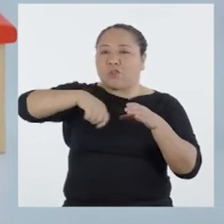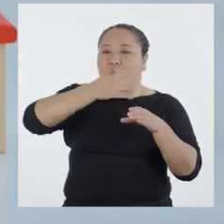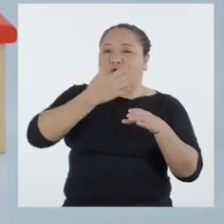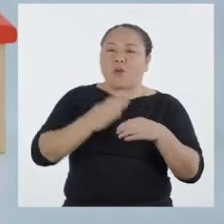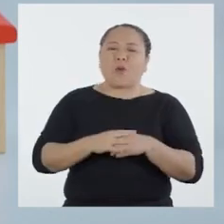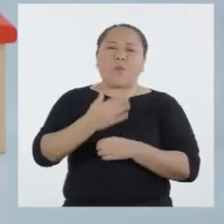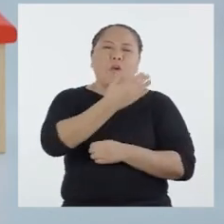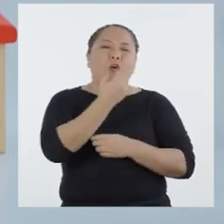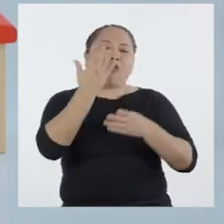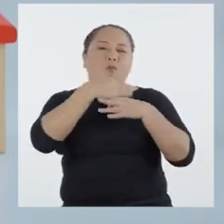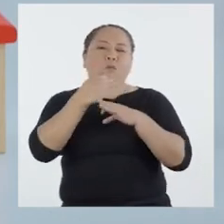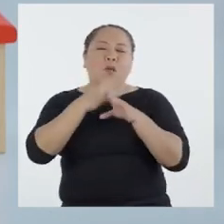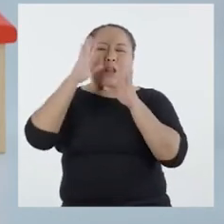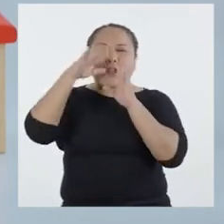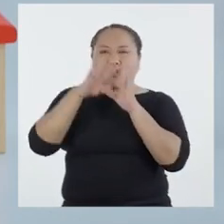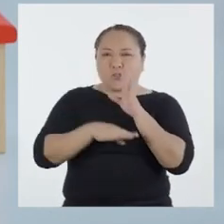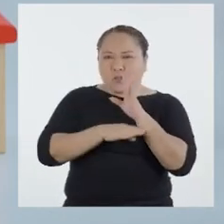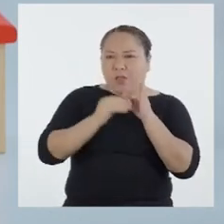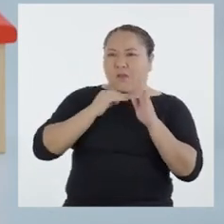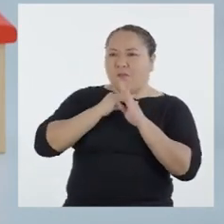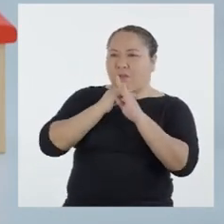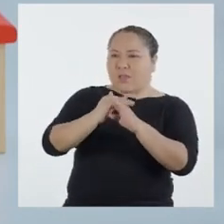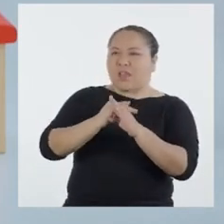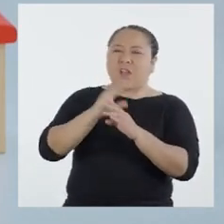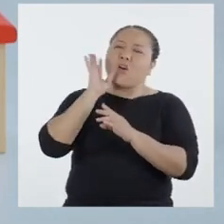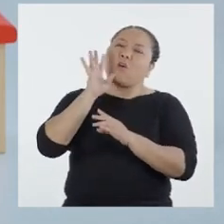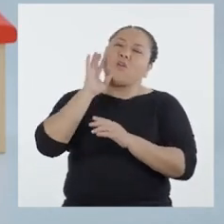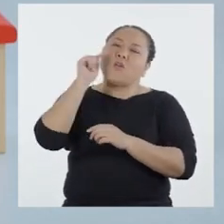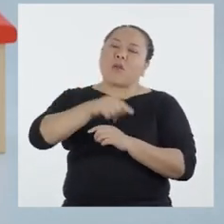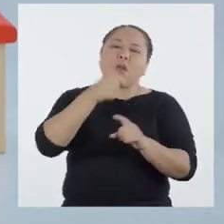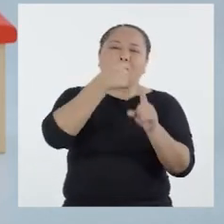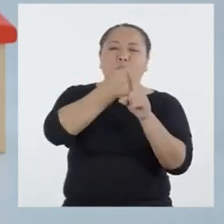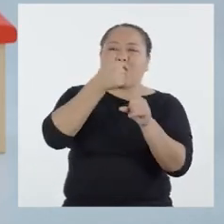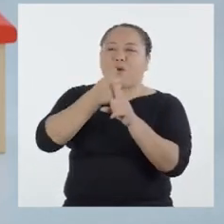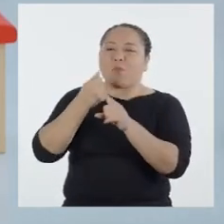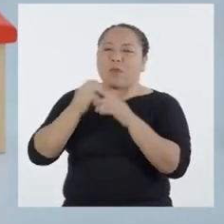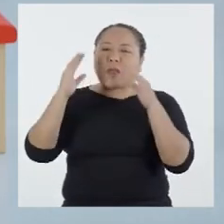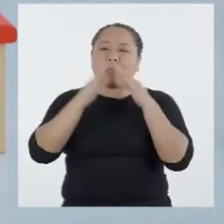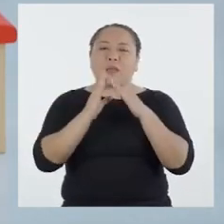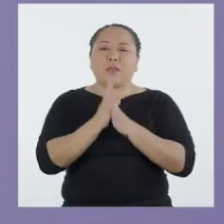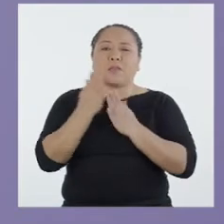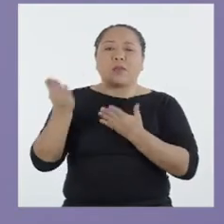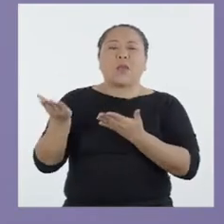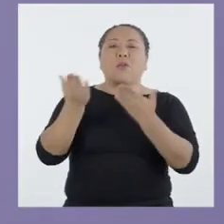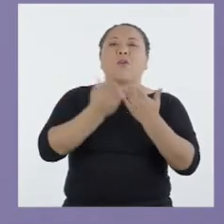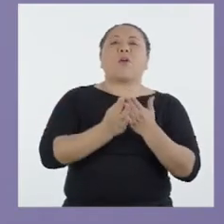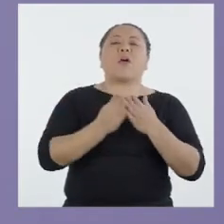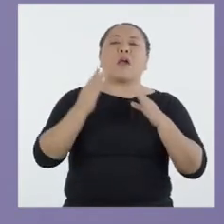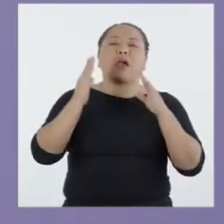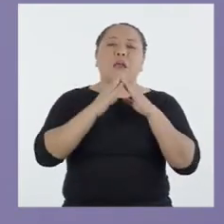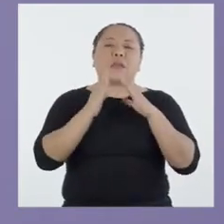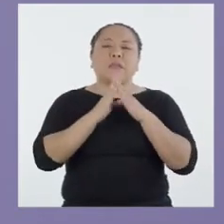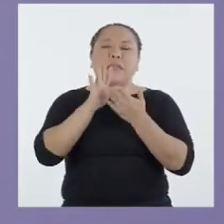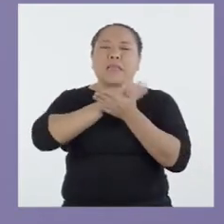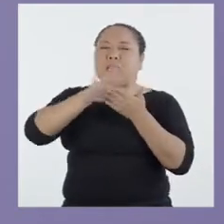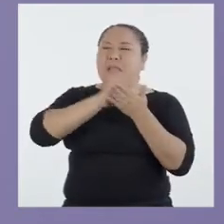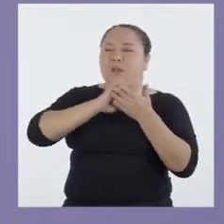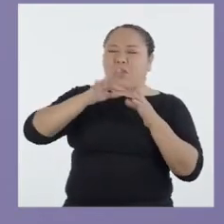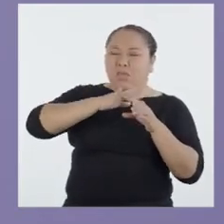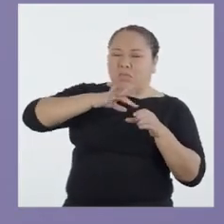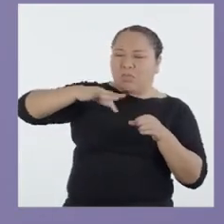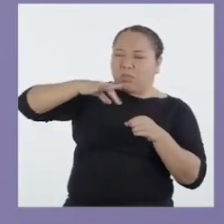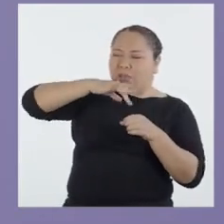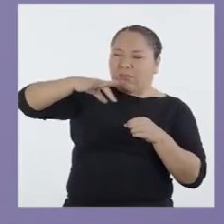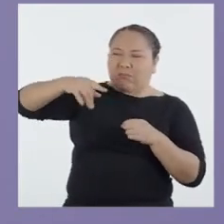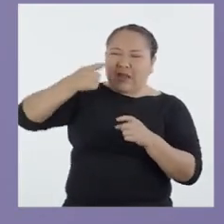es la mejor opción para reducir y evitar la contaminación en nuestras propias casas. Liberemos nuestros hogares de gases y